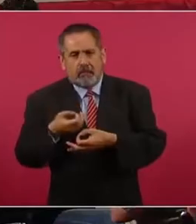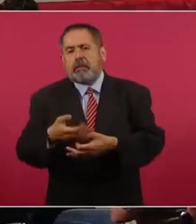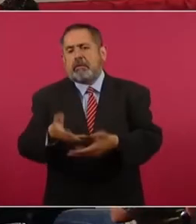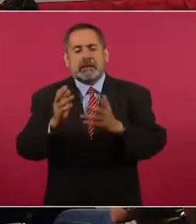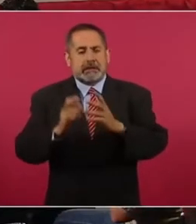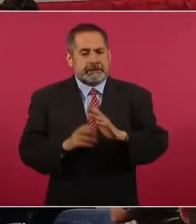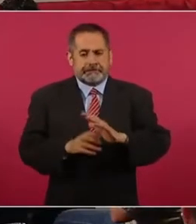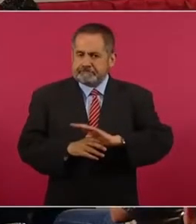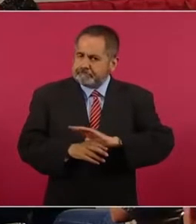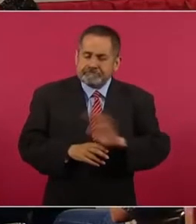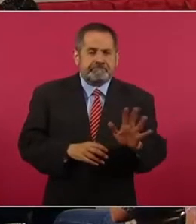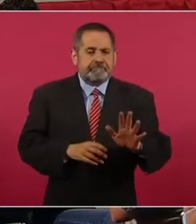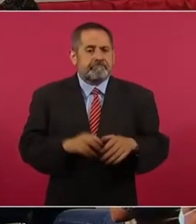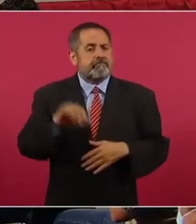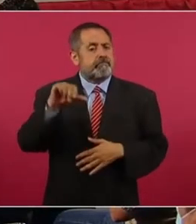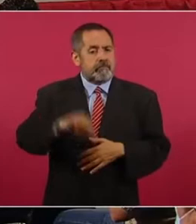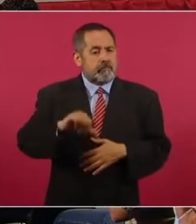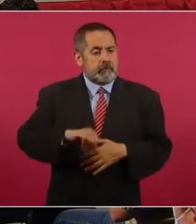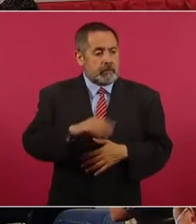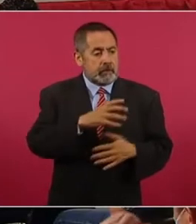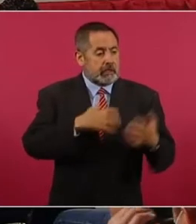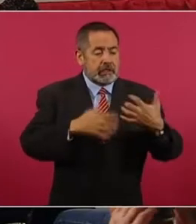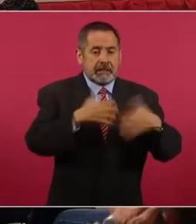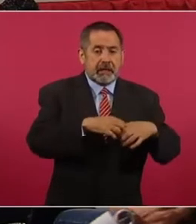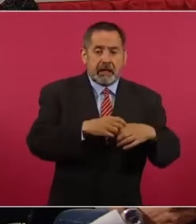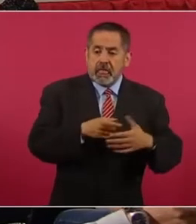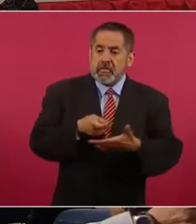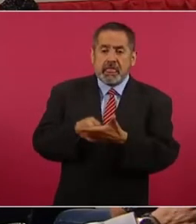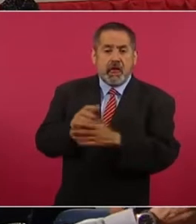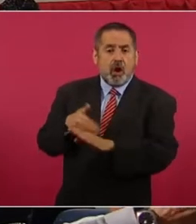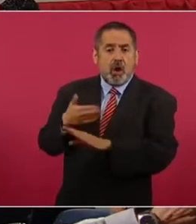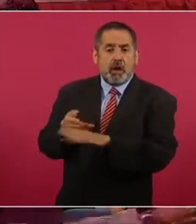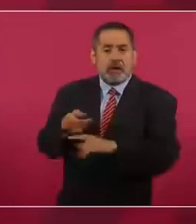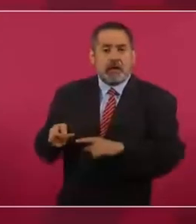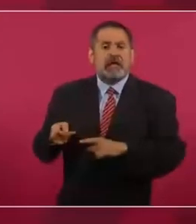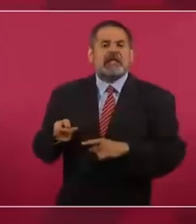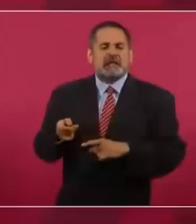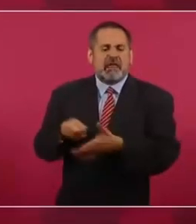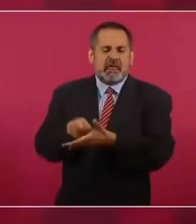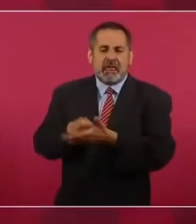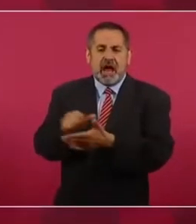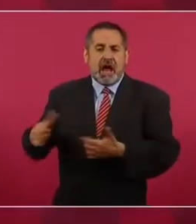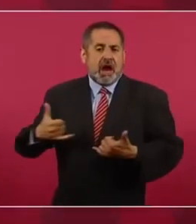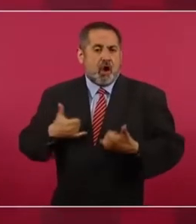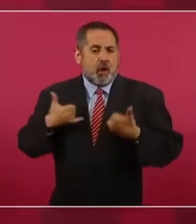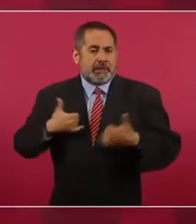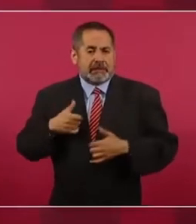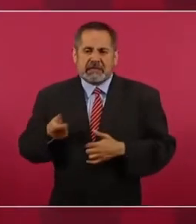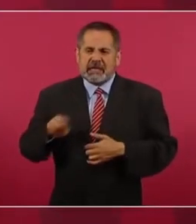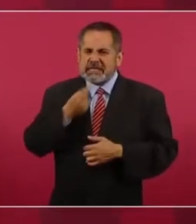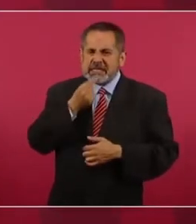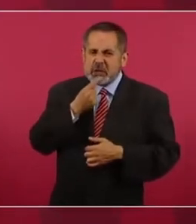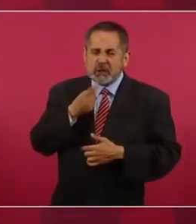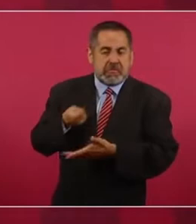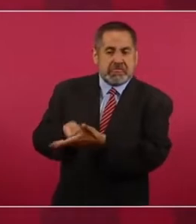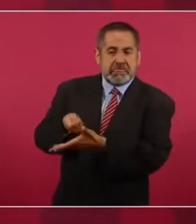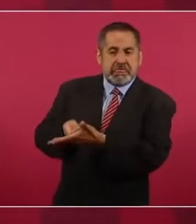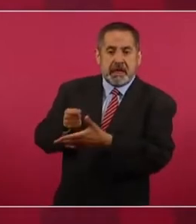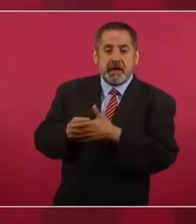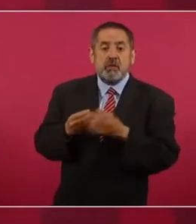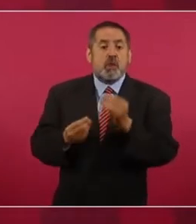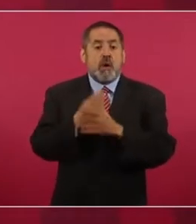Hoy la industria del tabaco amenaza a la niñez, amenaza a la adolescencia, porque con estos nuevos productos